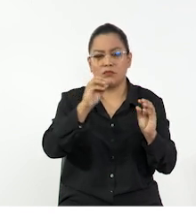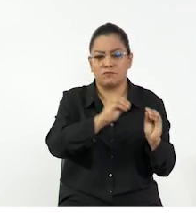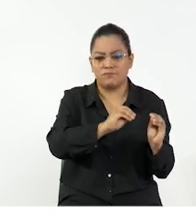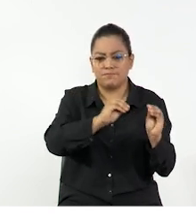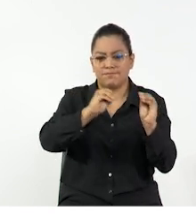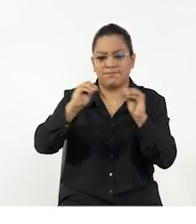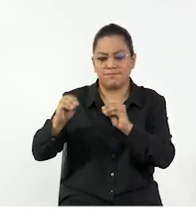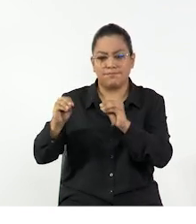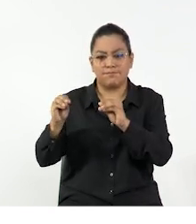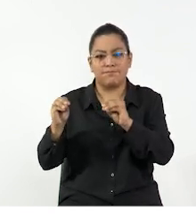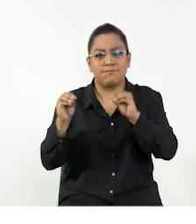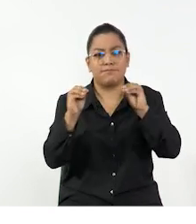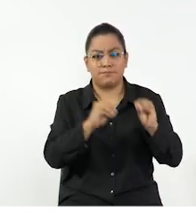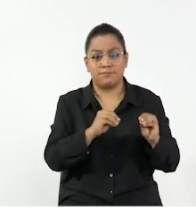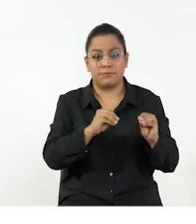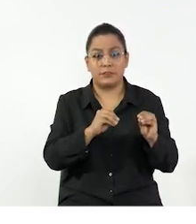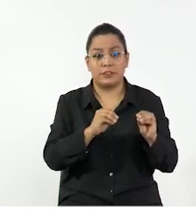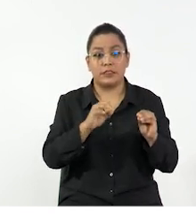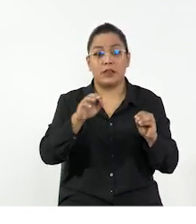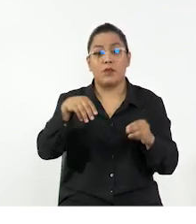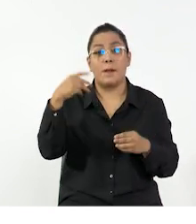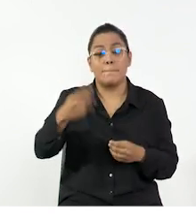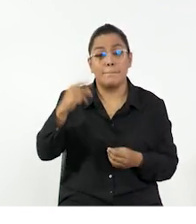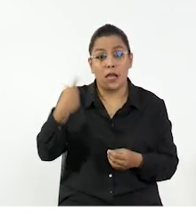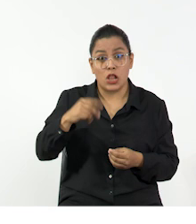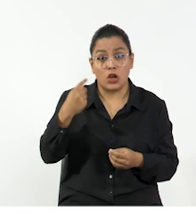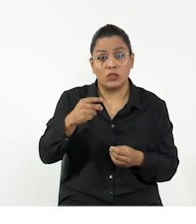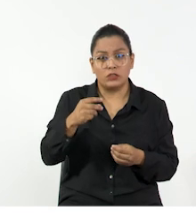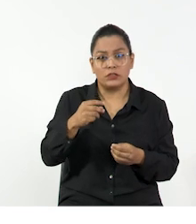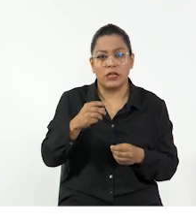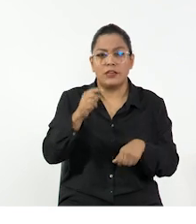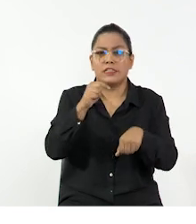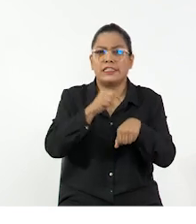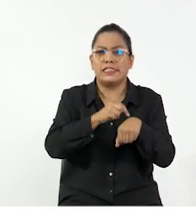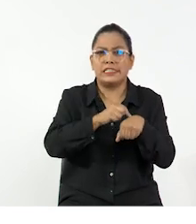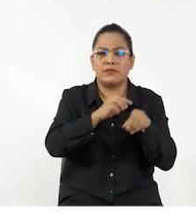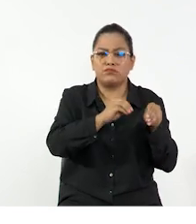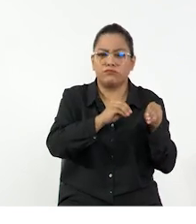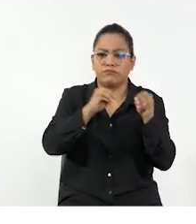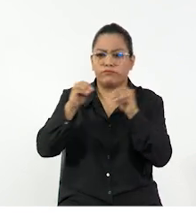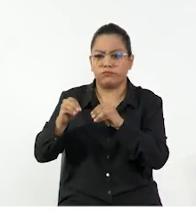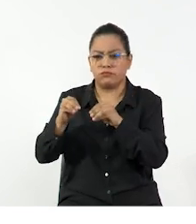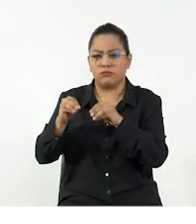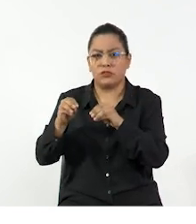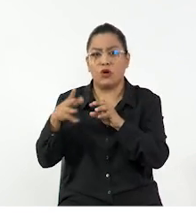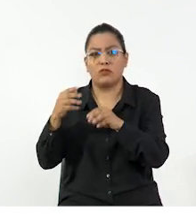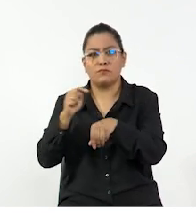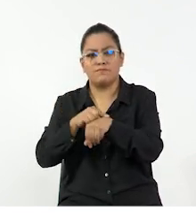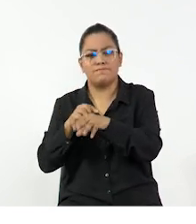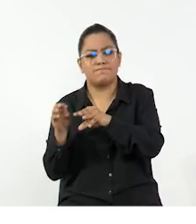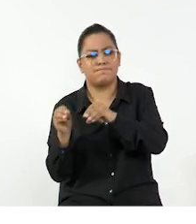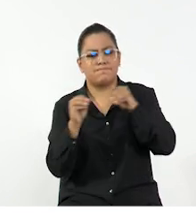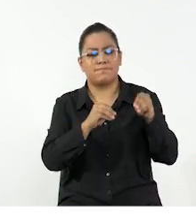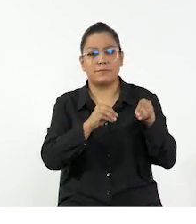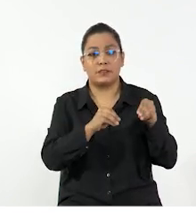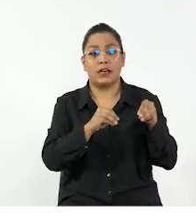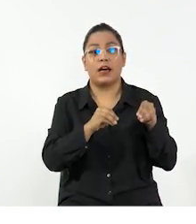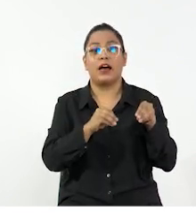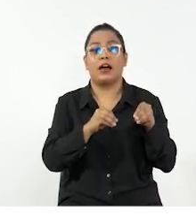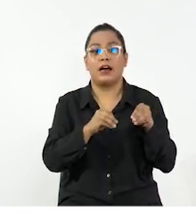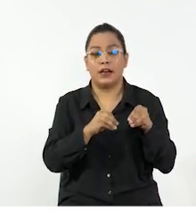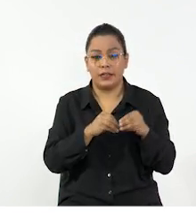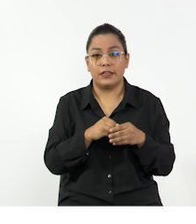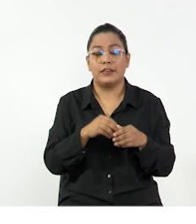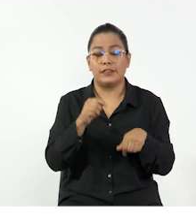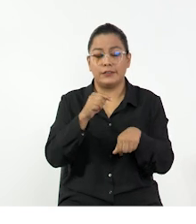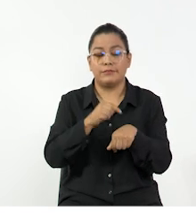movernos o cambiar de ubicación. Luego está la velocidad y es cuánto tiempo yo me tardo o cuánto me